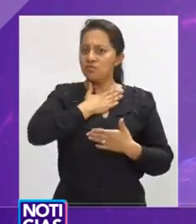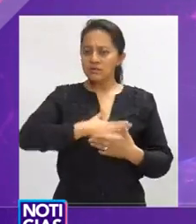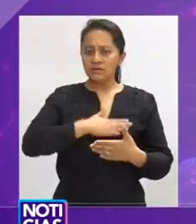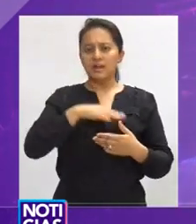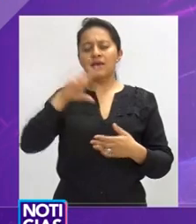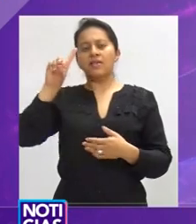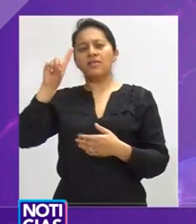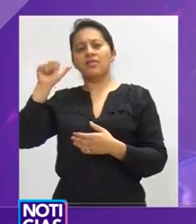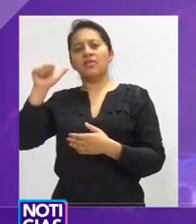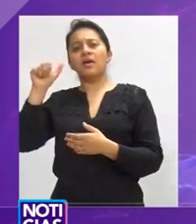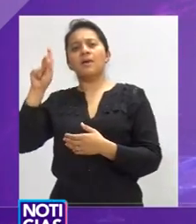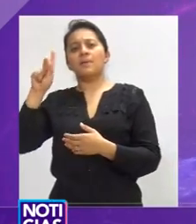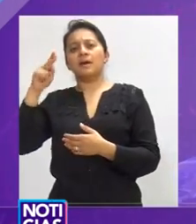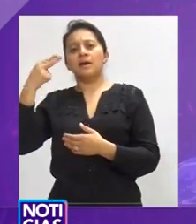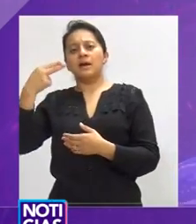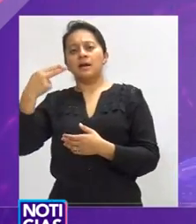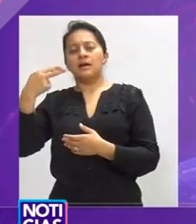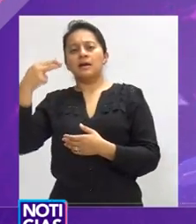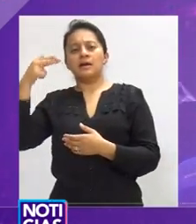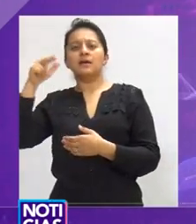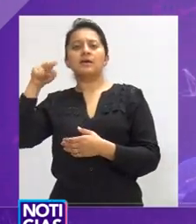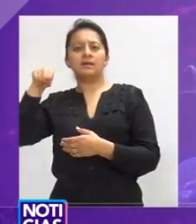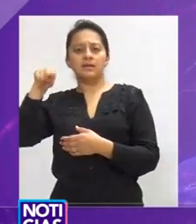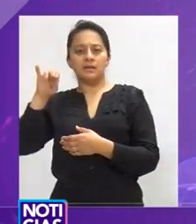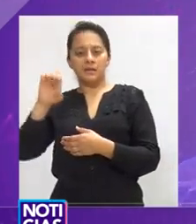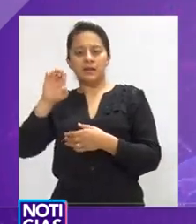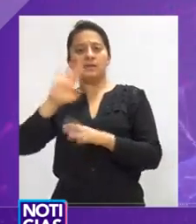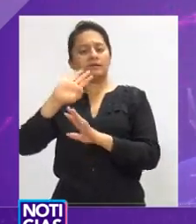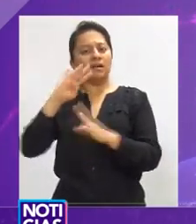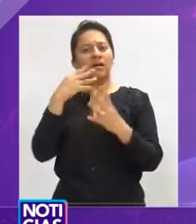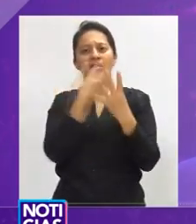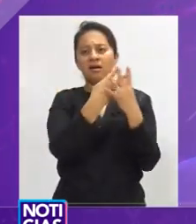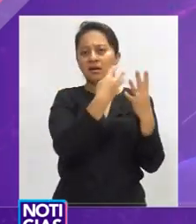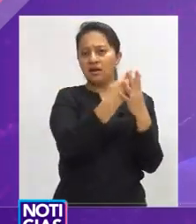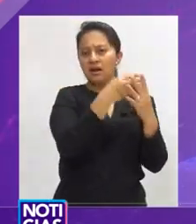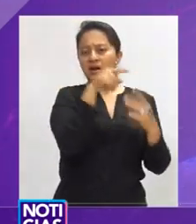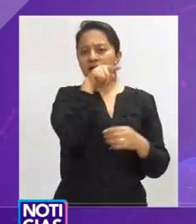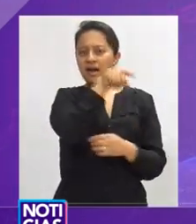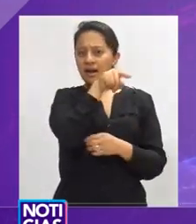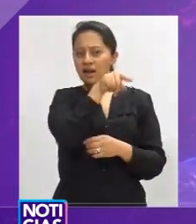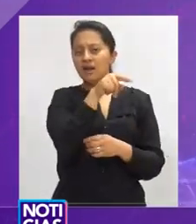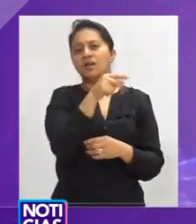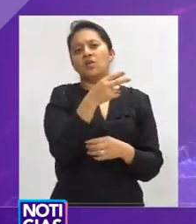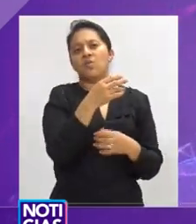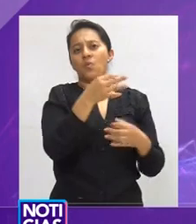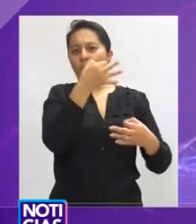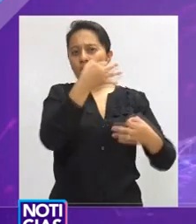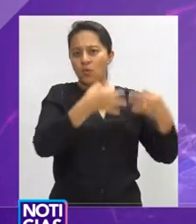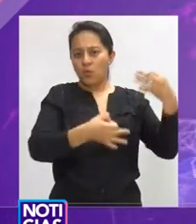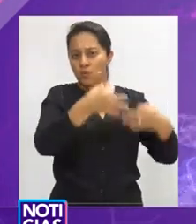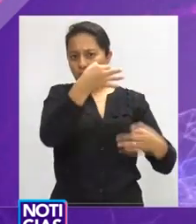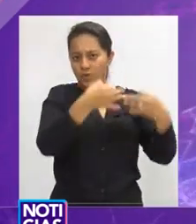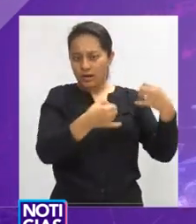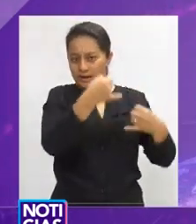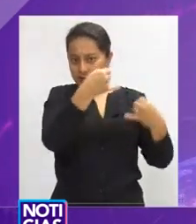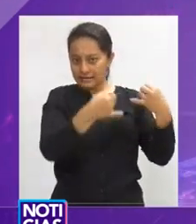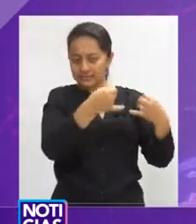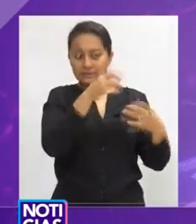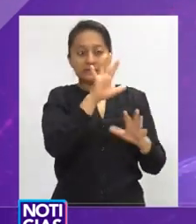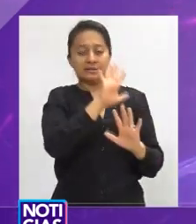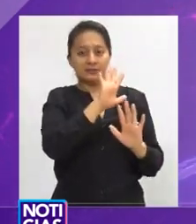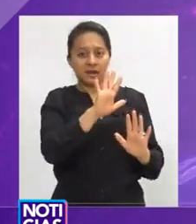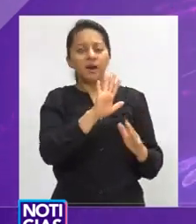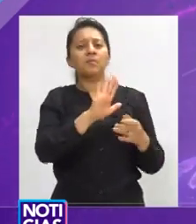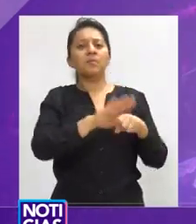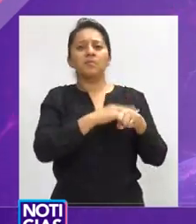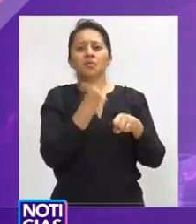de justicia. También demandó respeto para que el ejercicio paritario de los derechos políticos de las mujeres no represente una forma más